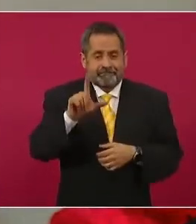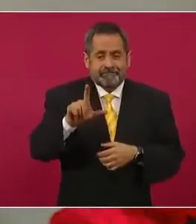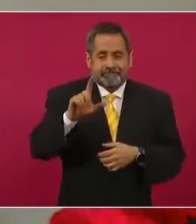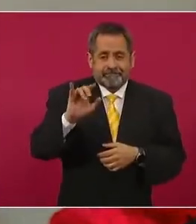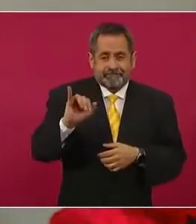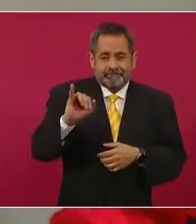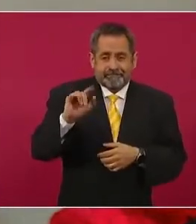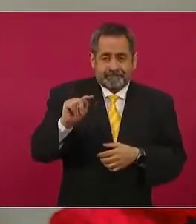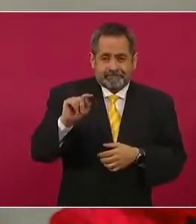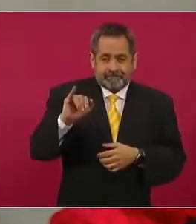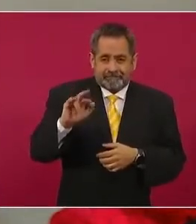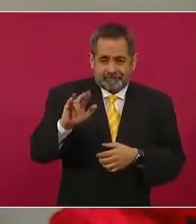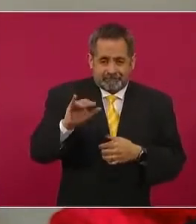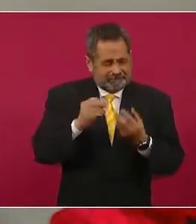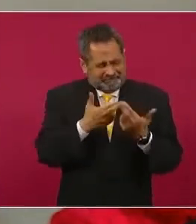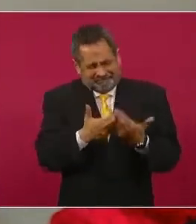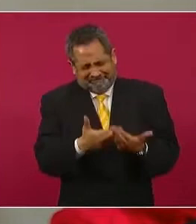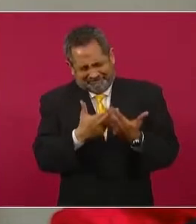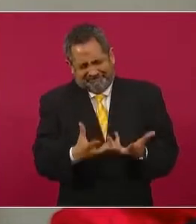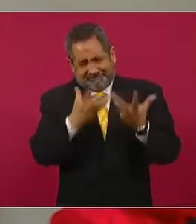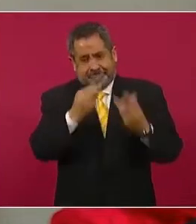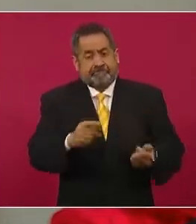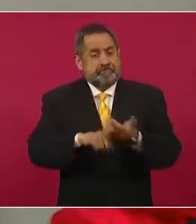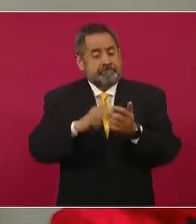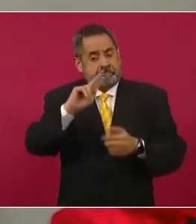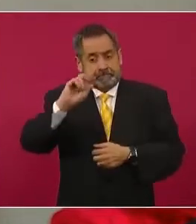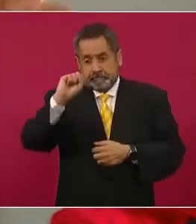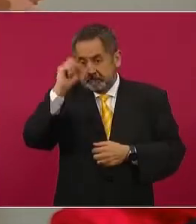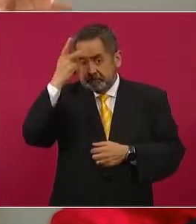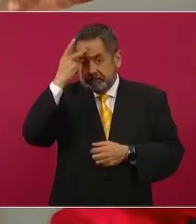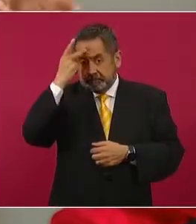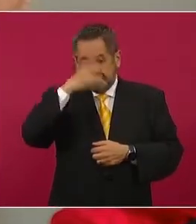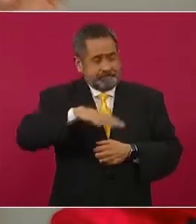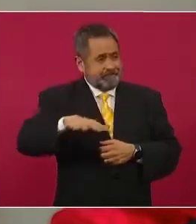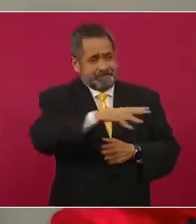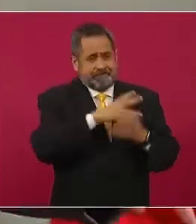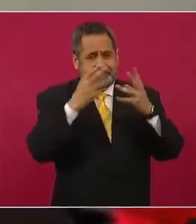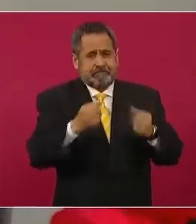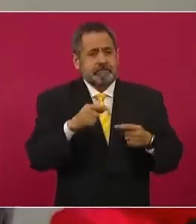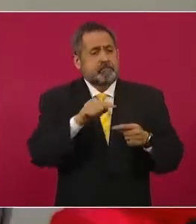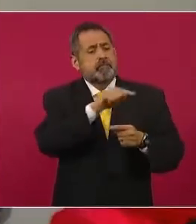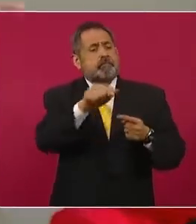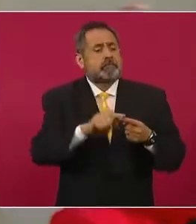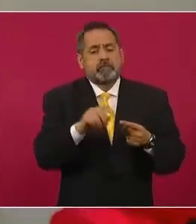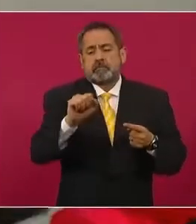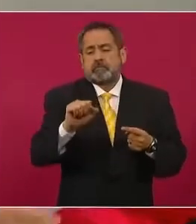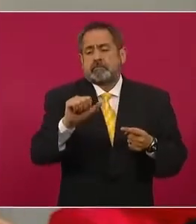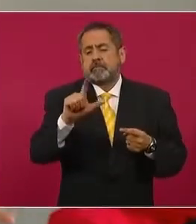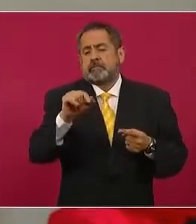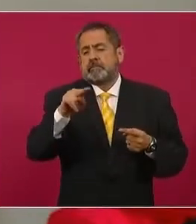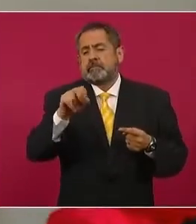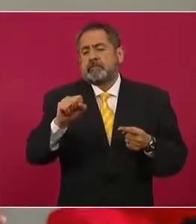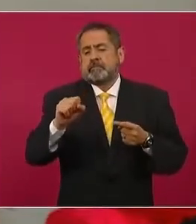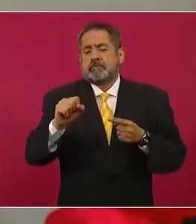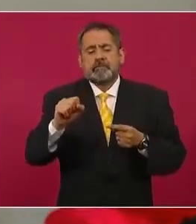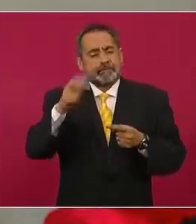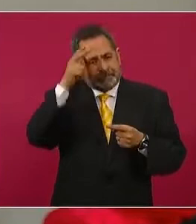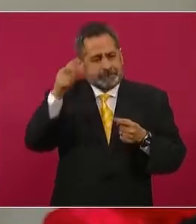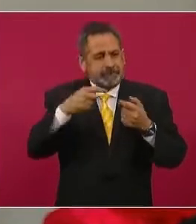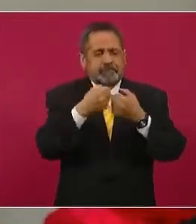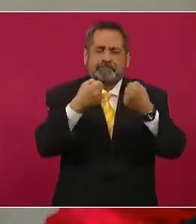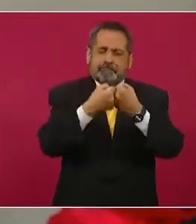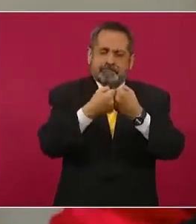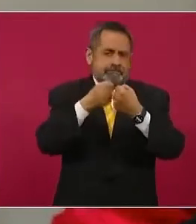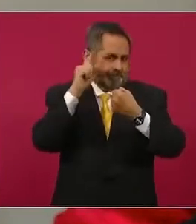considerable en nuestro territorio, en San Luis Potosí, particularmente en Salinas de Hidalgo, en una frontera con Zacatecas,